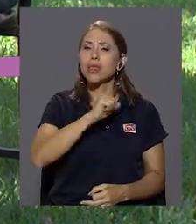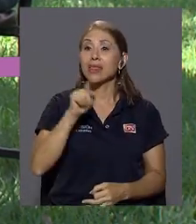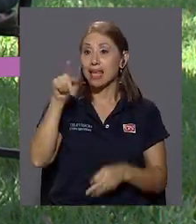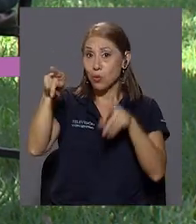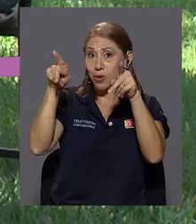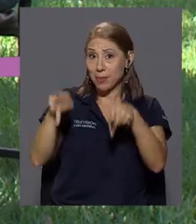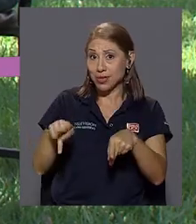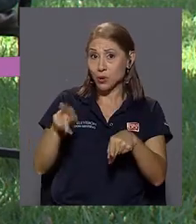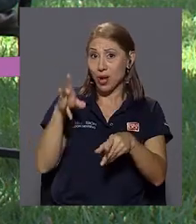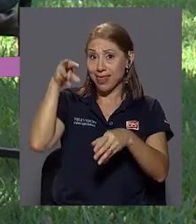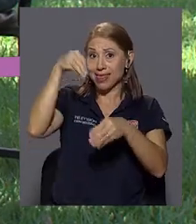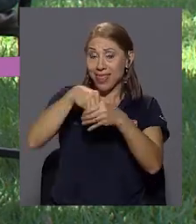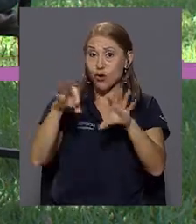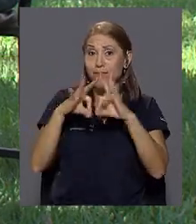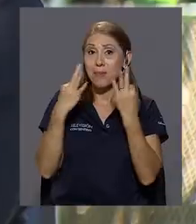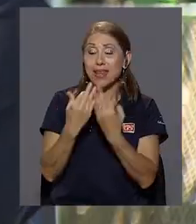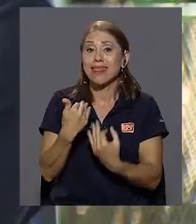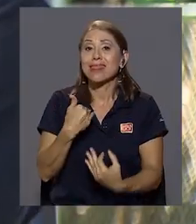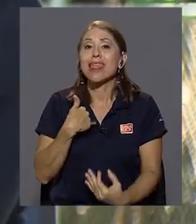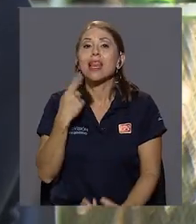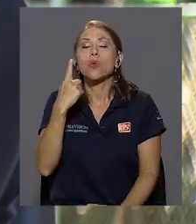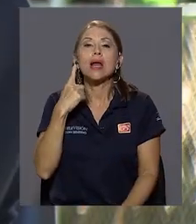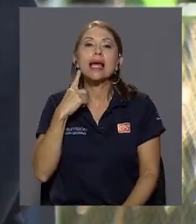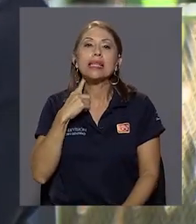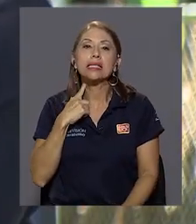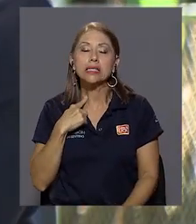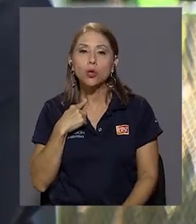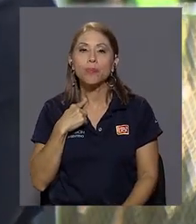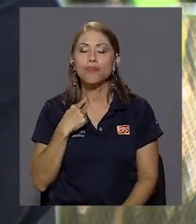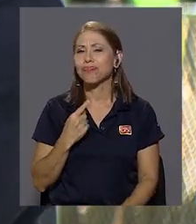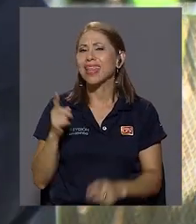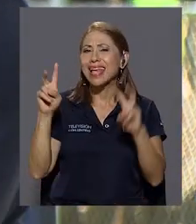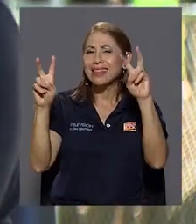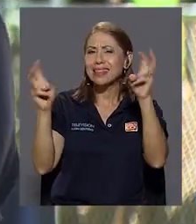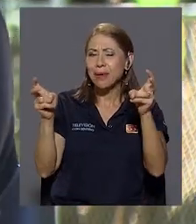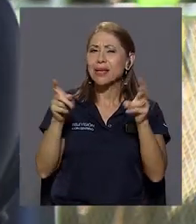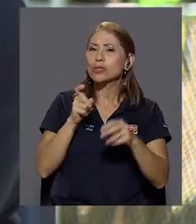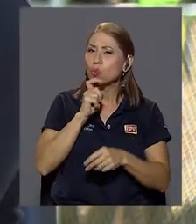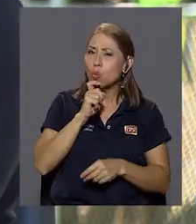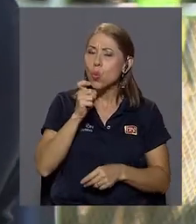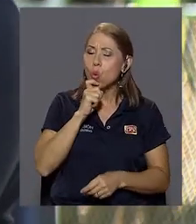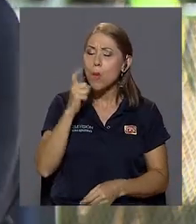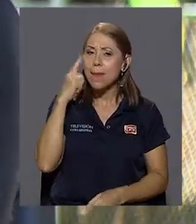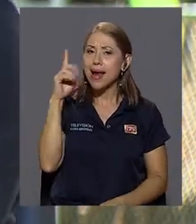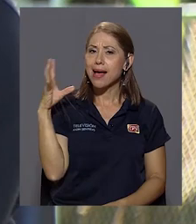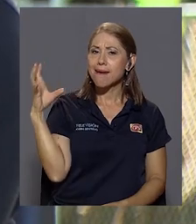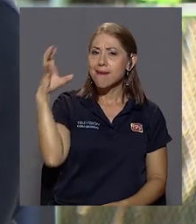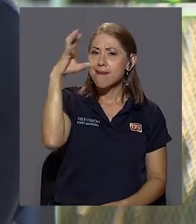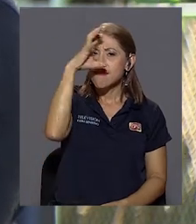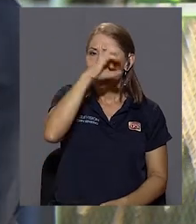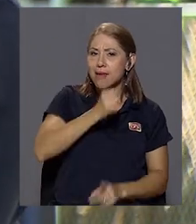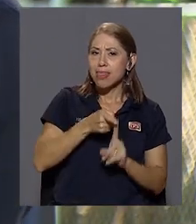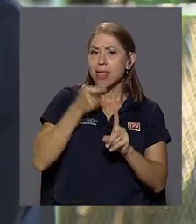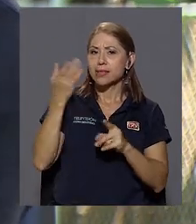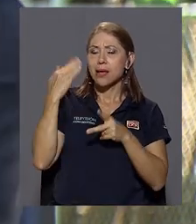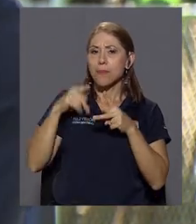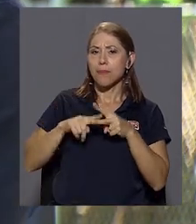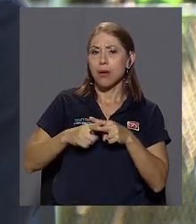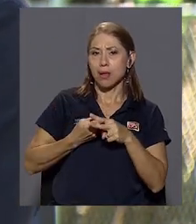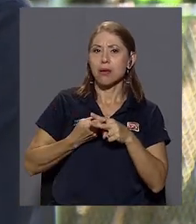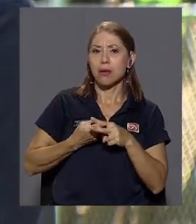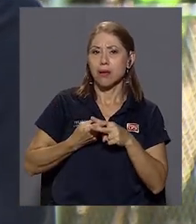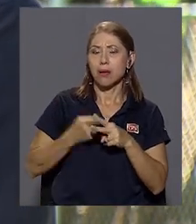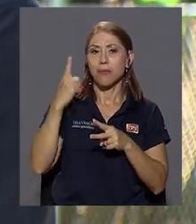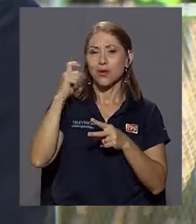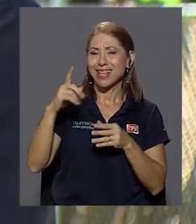miembros está con una adicción? Las generales, digamos. El tema es un poco complejo detectarlo al principio, porque siempre